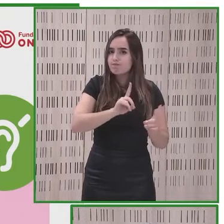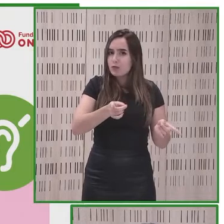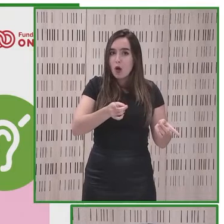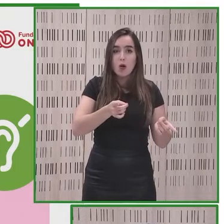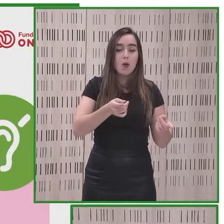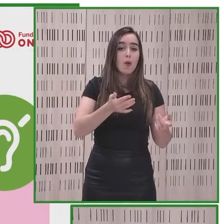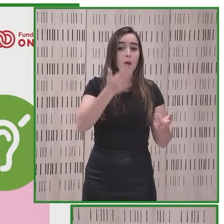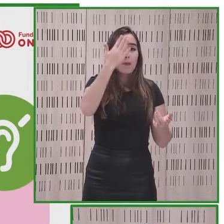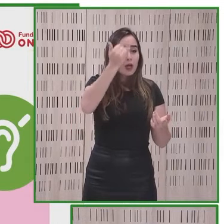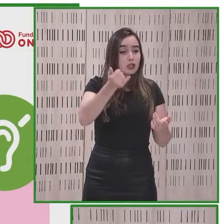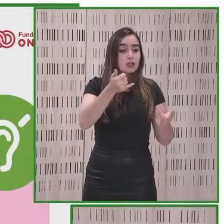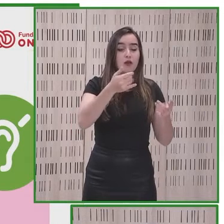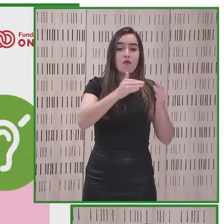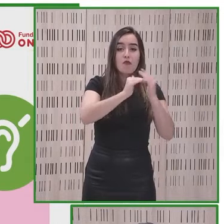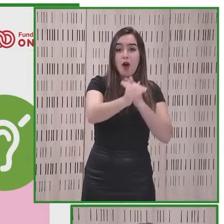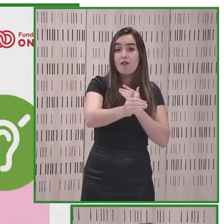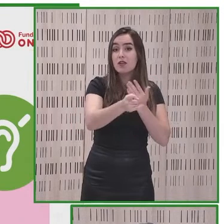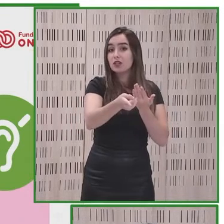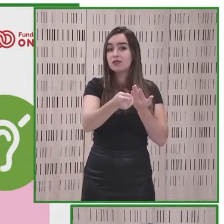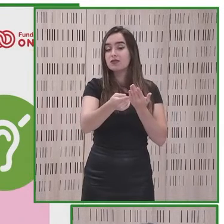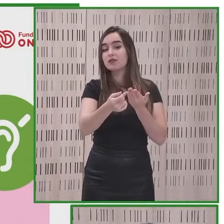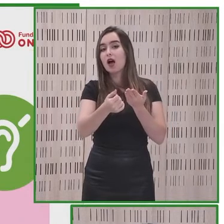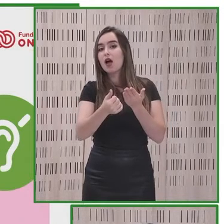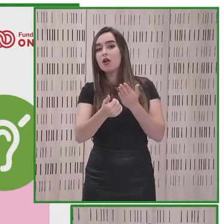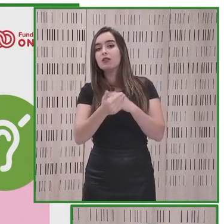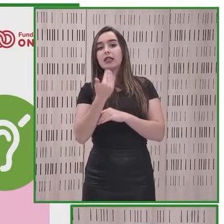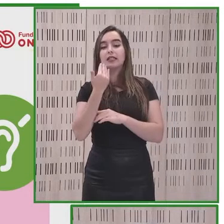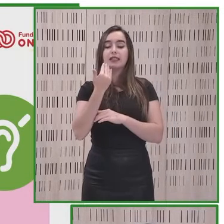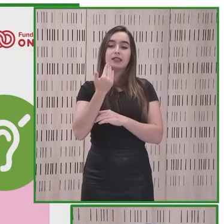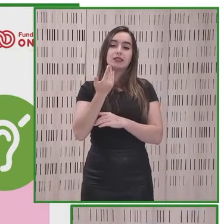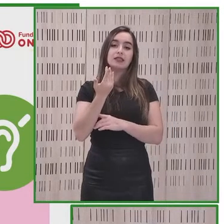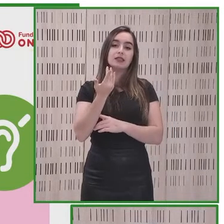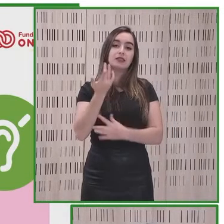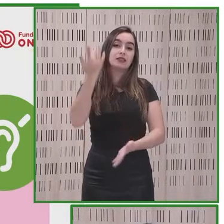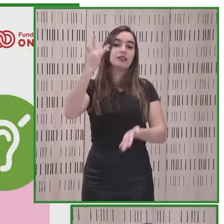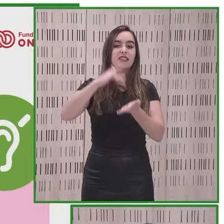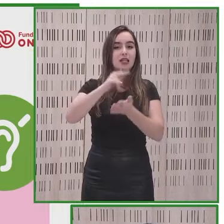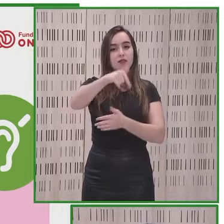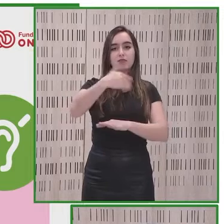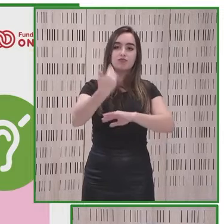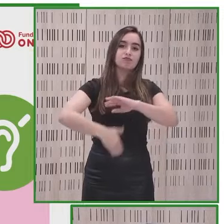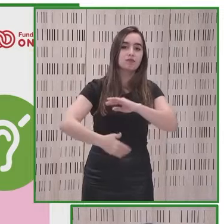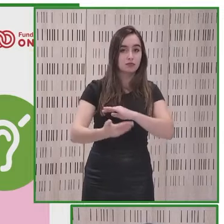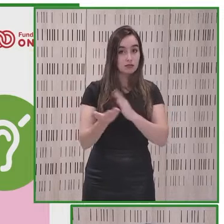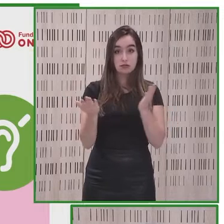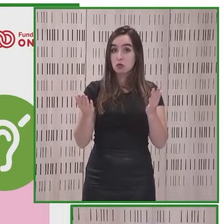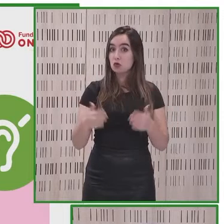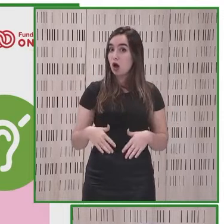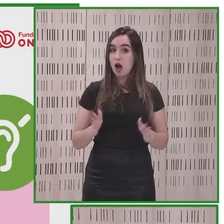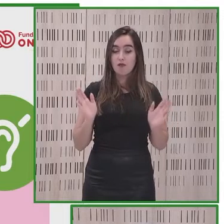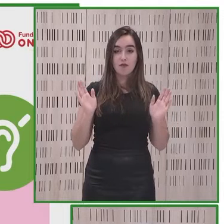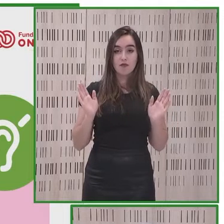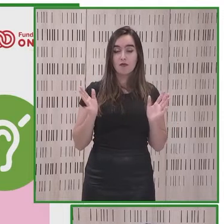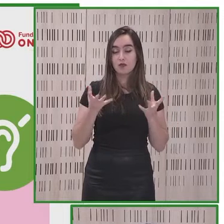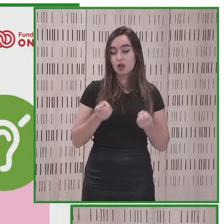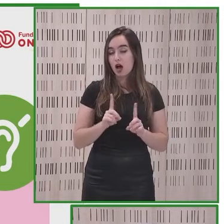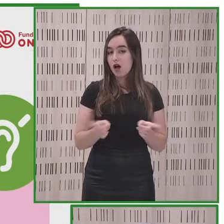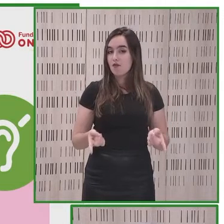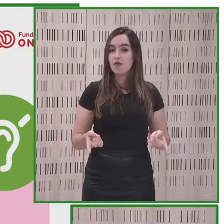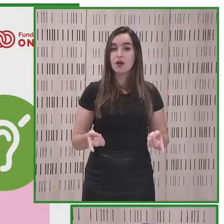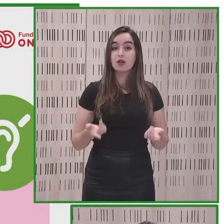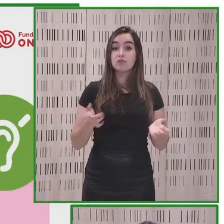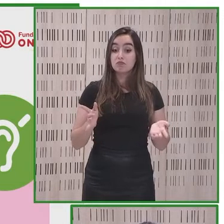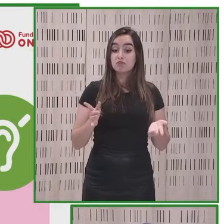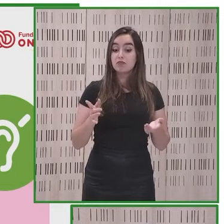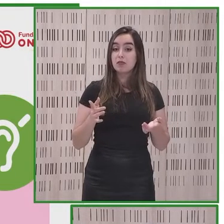permanente y no tiene caducidad con lo cual no puedes meter el dato de caducidad. Estos son elementos que si no